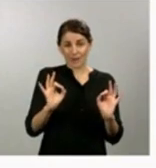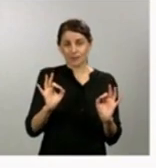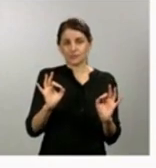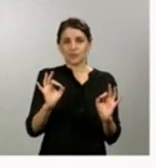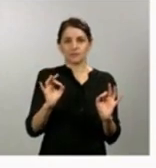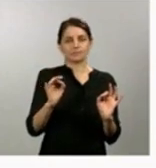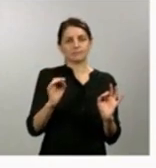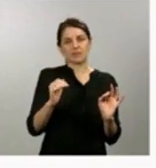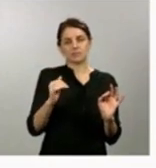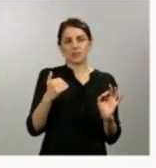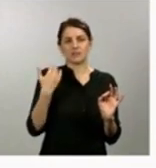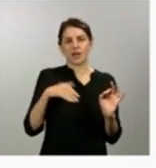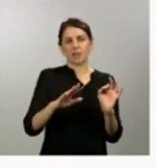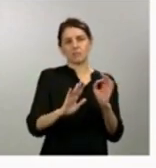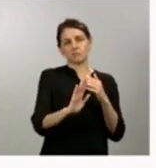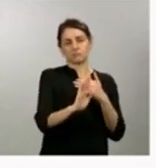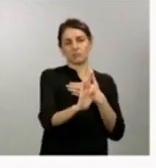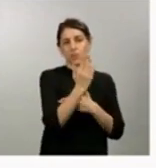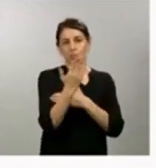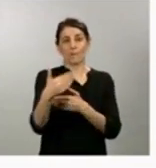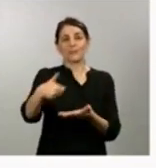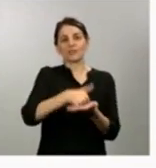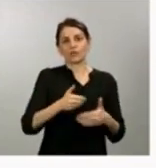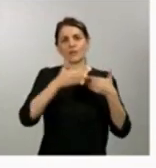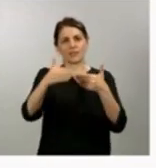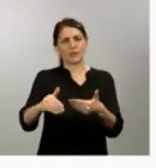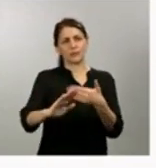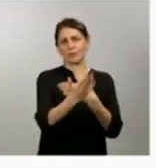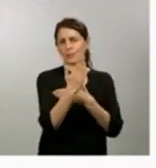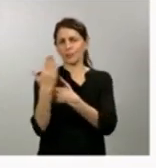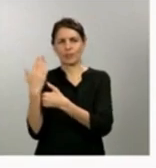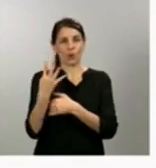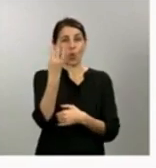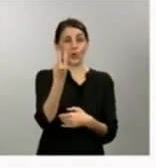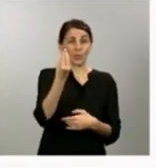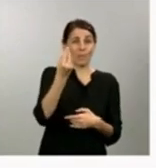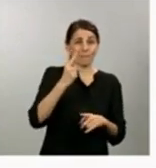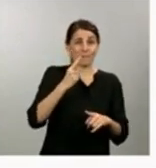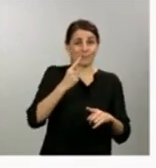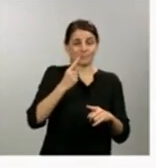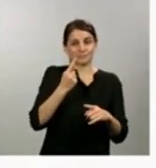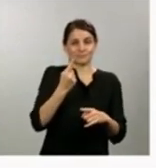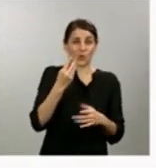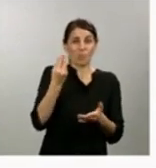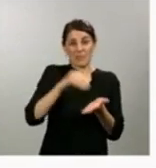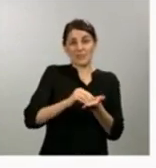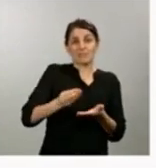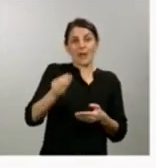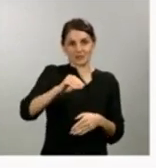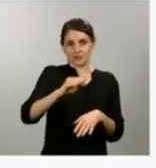veces más peticiones de aplazamientos que una semana normal del año. Es decir, ya hay una activación muy importante de todas las actividades.